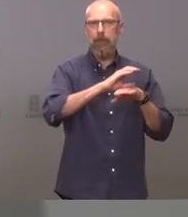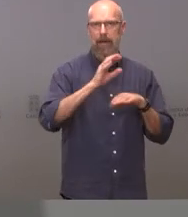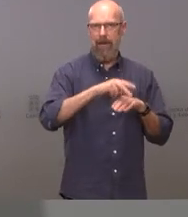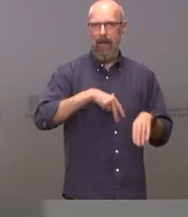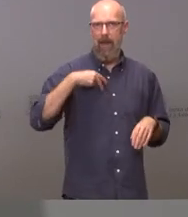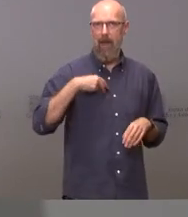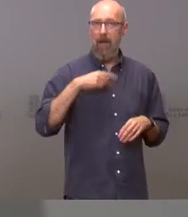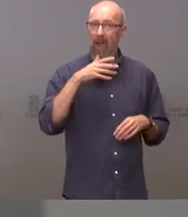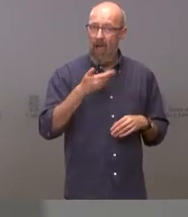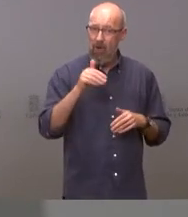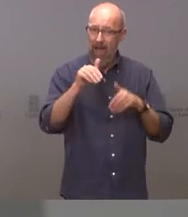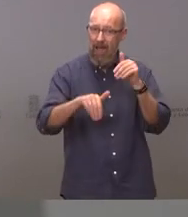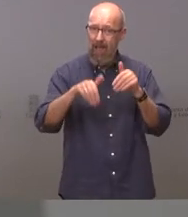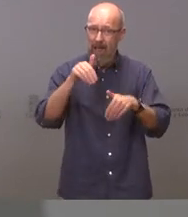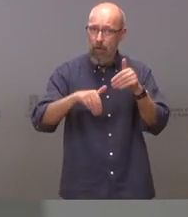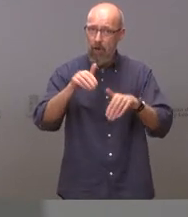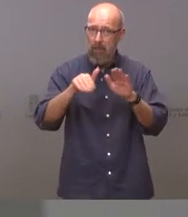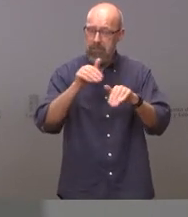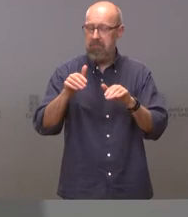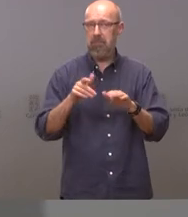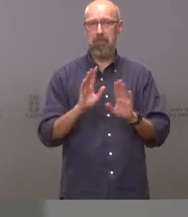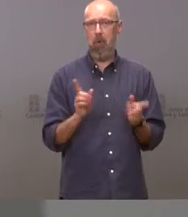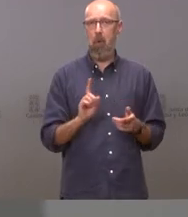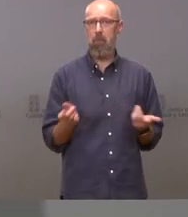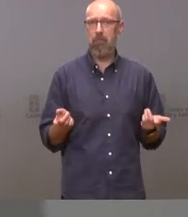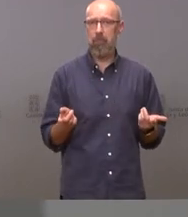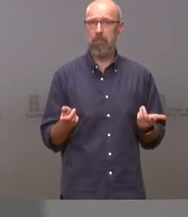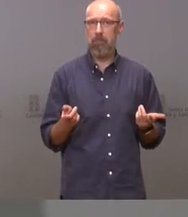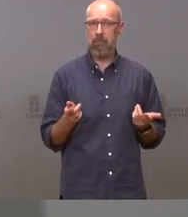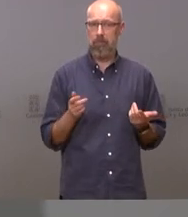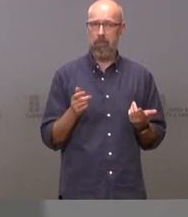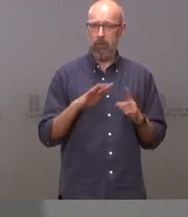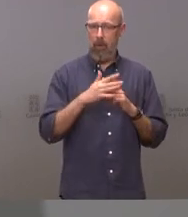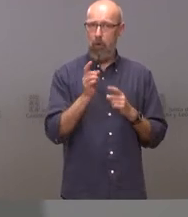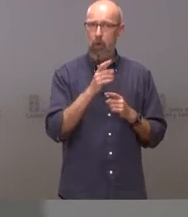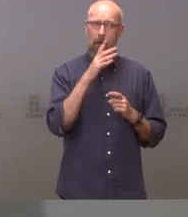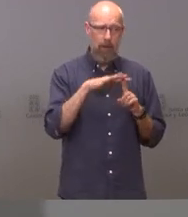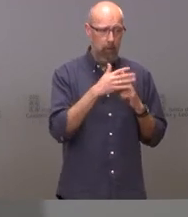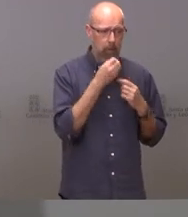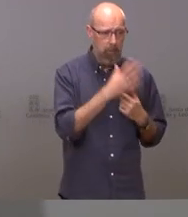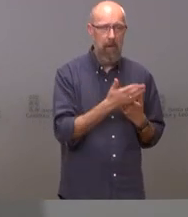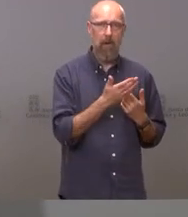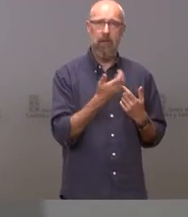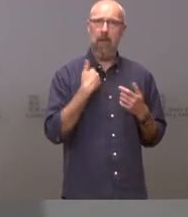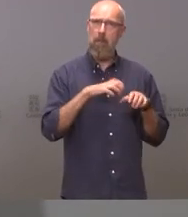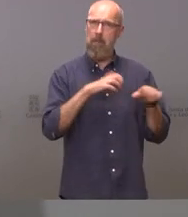convocar elecciones cuando las cosas van bien cuando el gobierno recupera mayoría cuando el gobierno